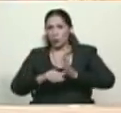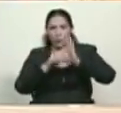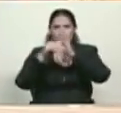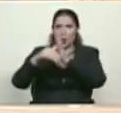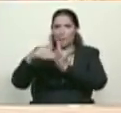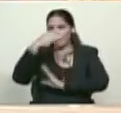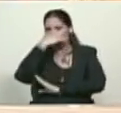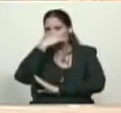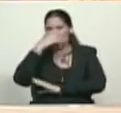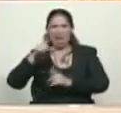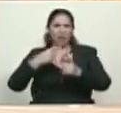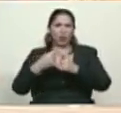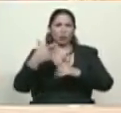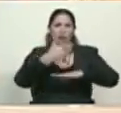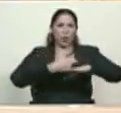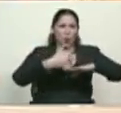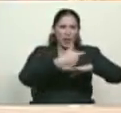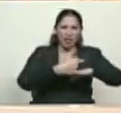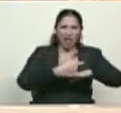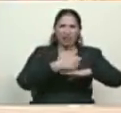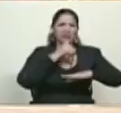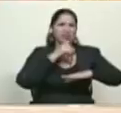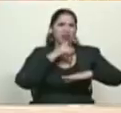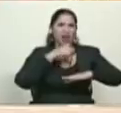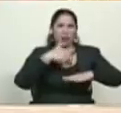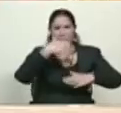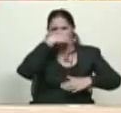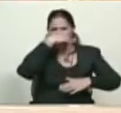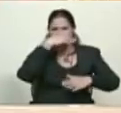Entonces el país lo van a gobernar unos asaltantes, unos malandros.